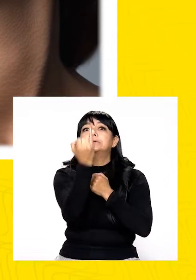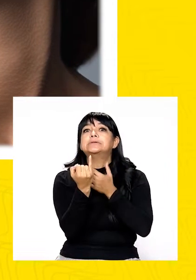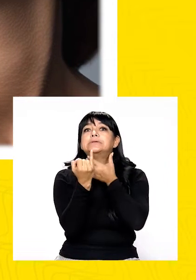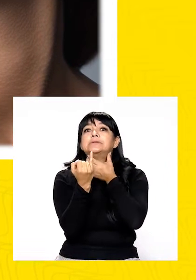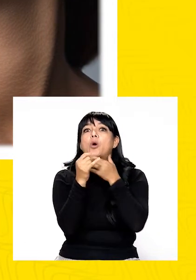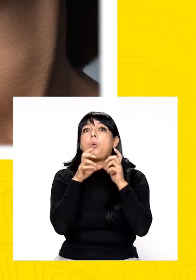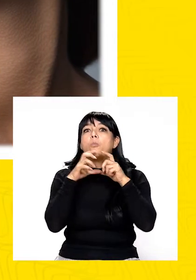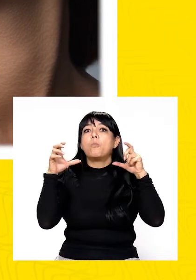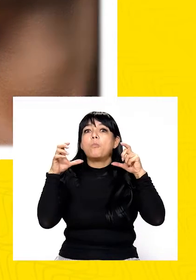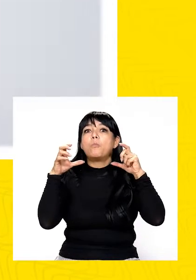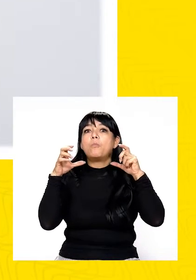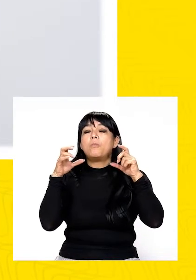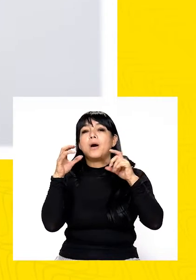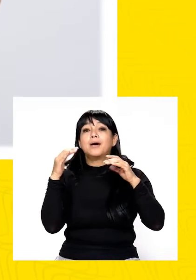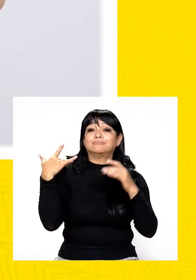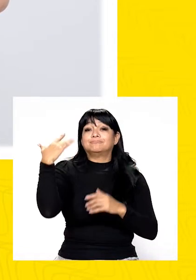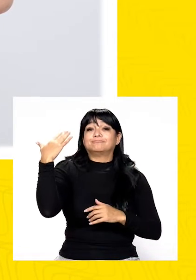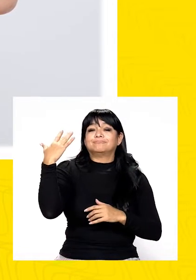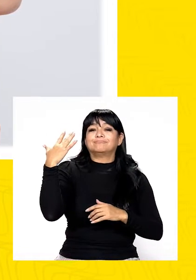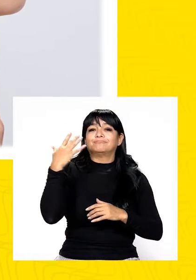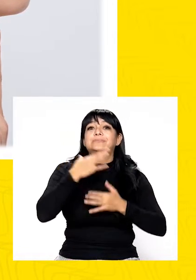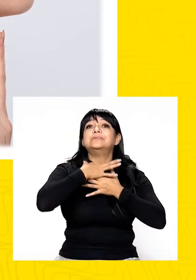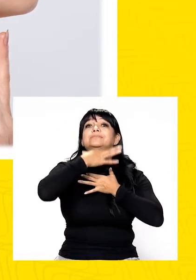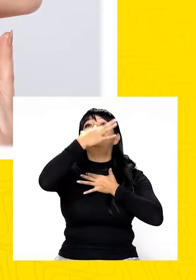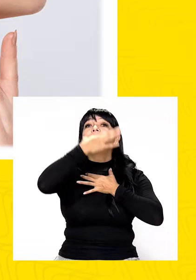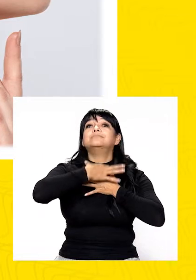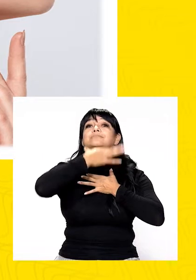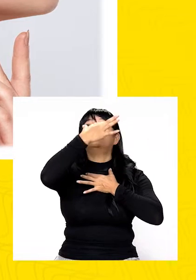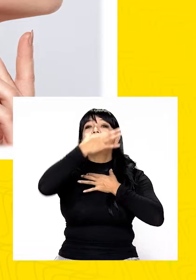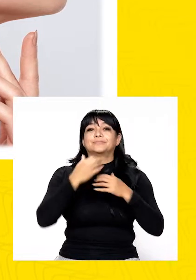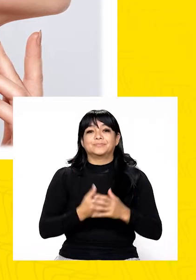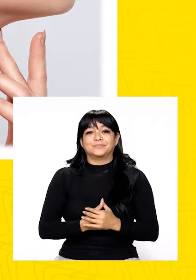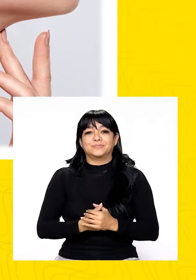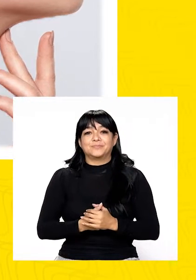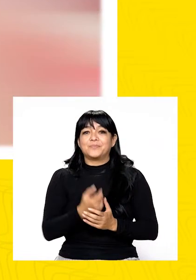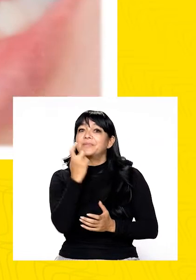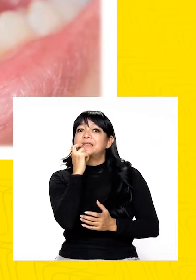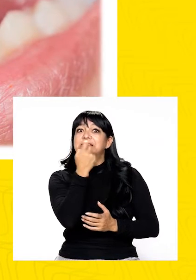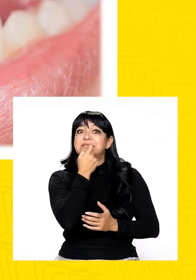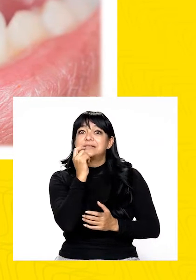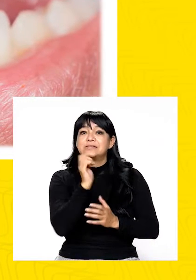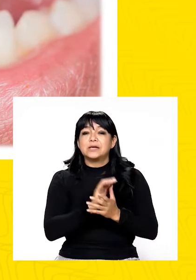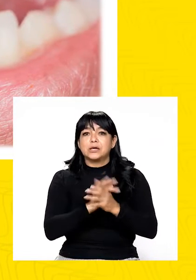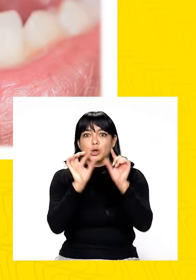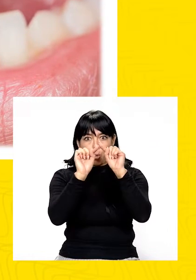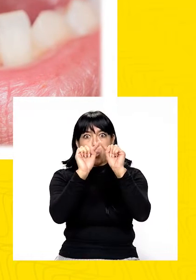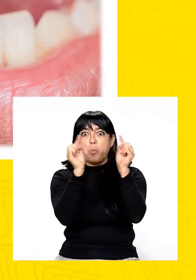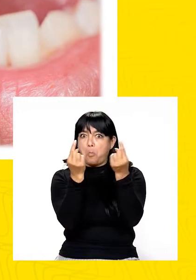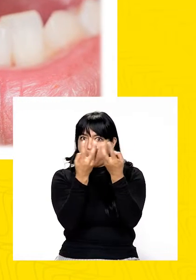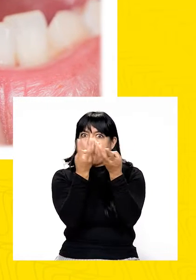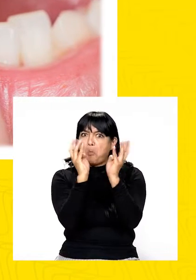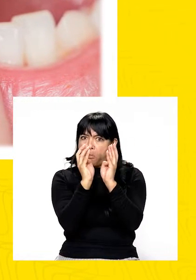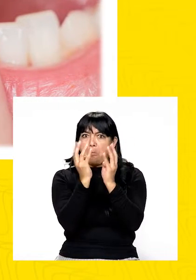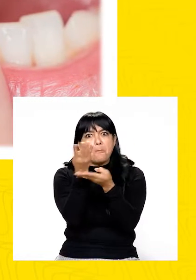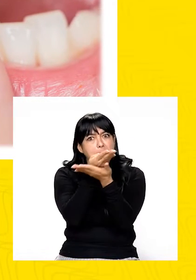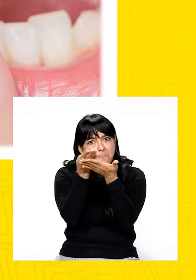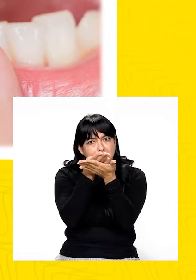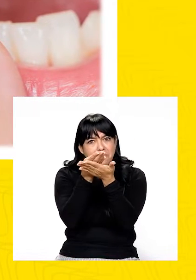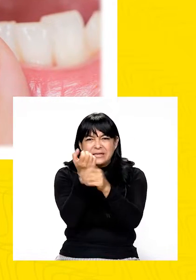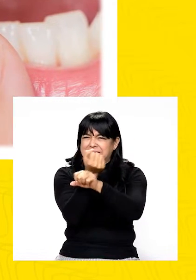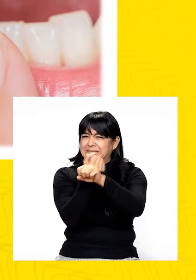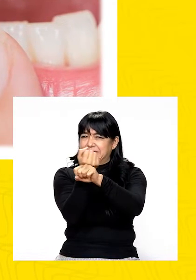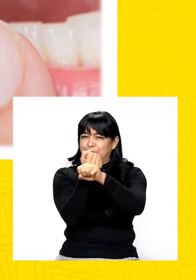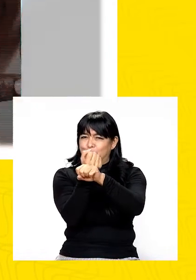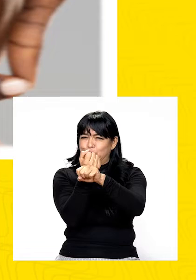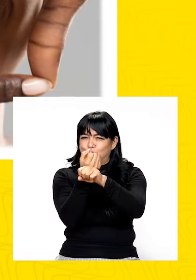corto, fino, grueso, elegante, largo. Ojos Dientes, alineados,